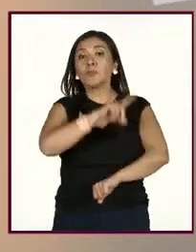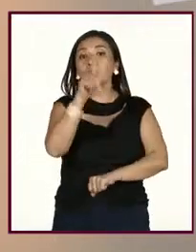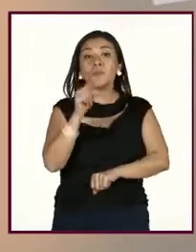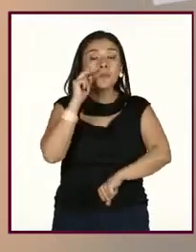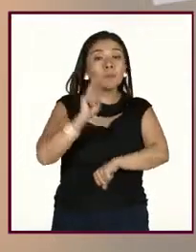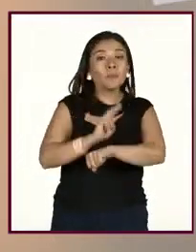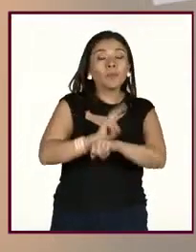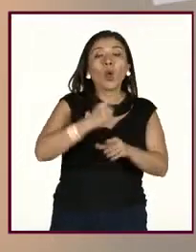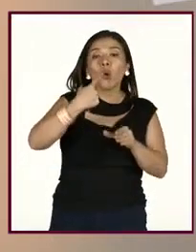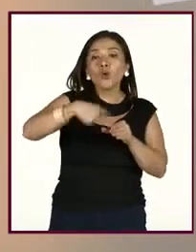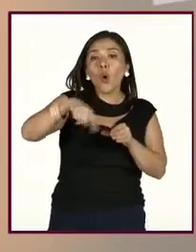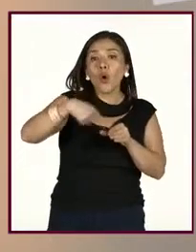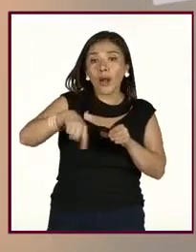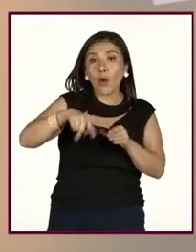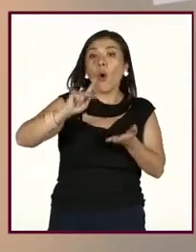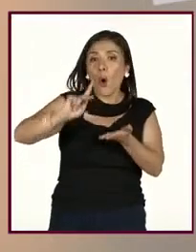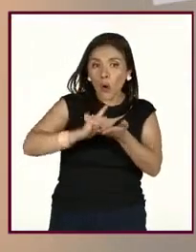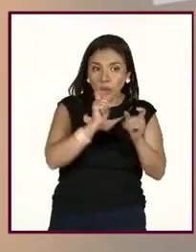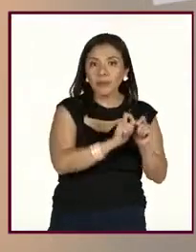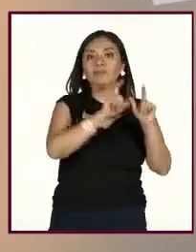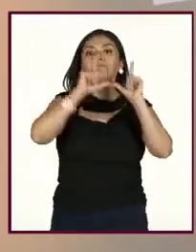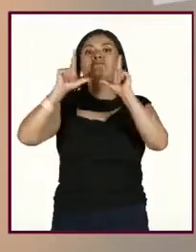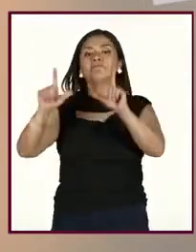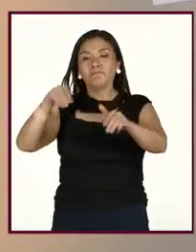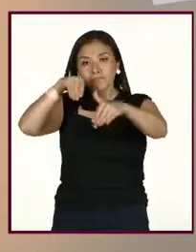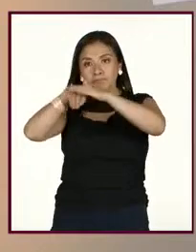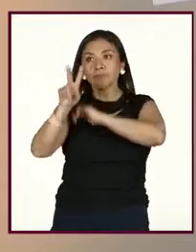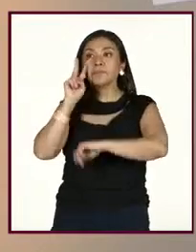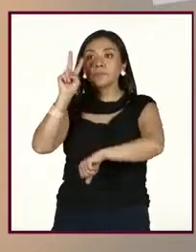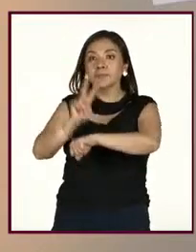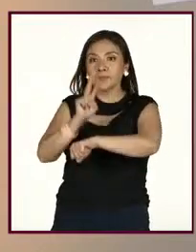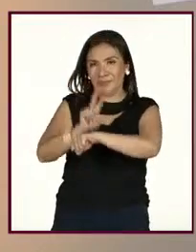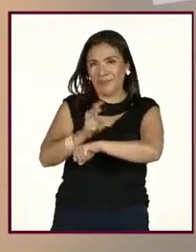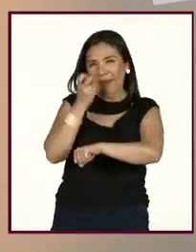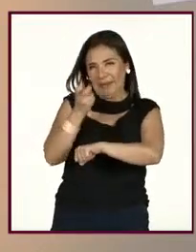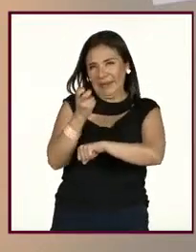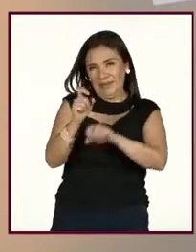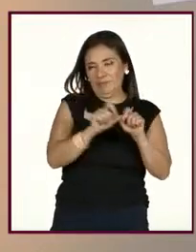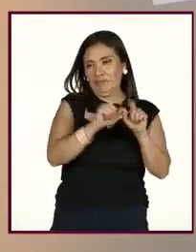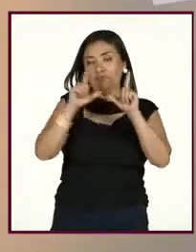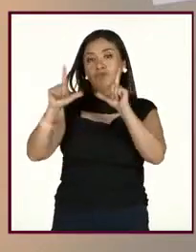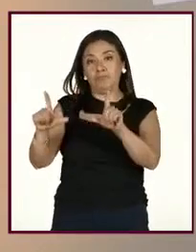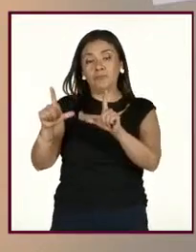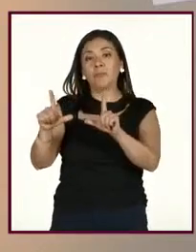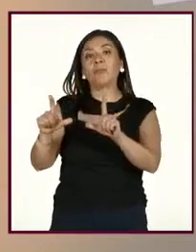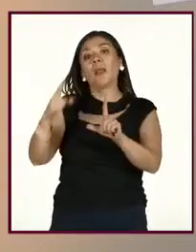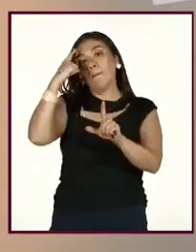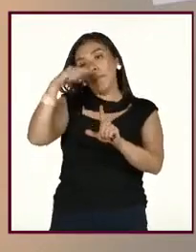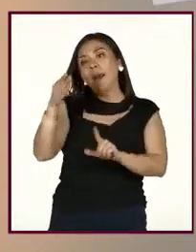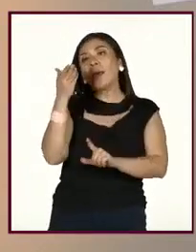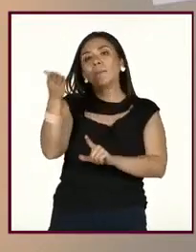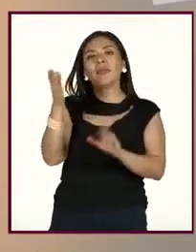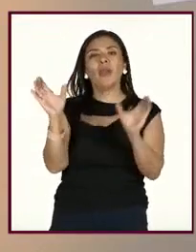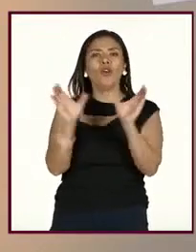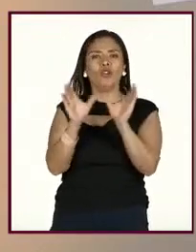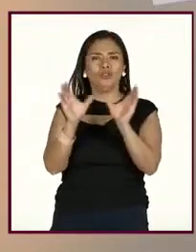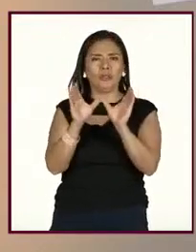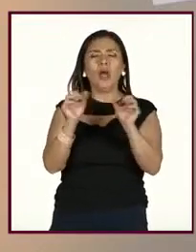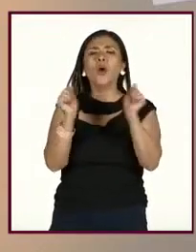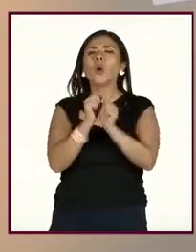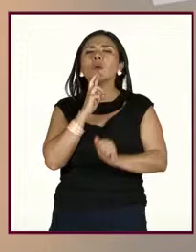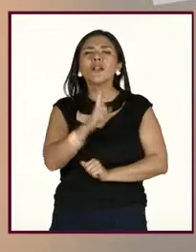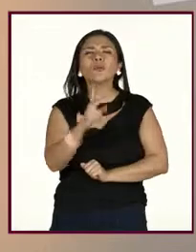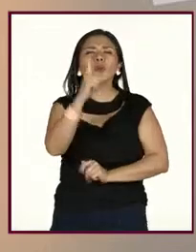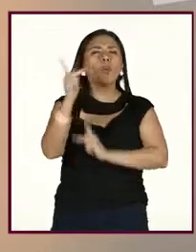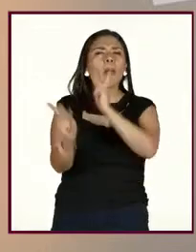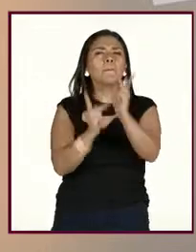Validen en su correo electrónico el registro e inician sesión nuevamente en el enlace que proporcionamos para solicitar su constancia. Responda la